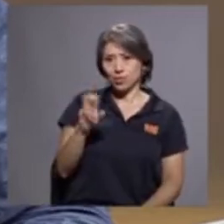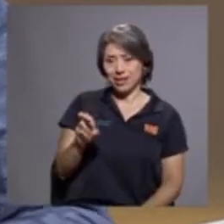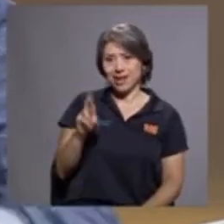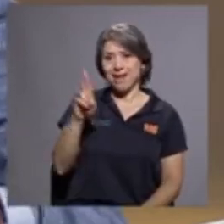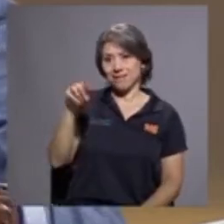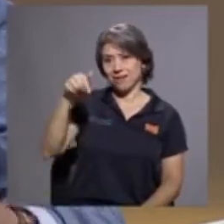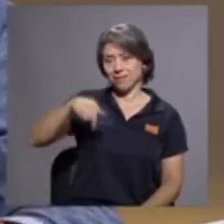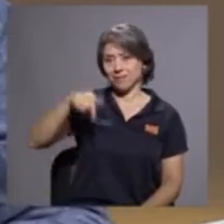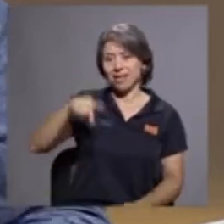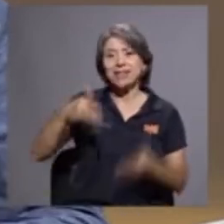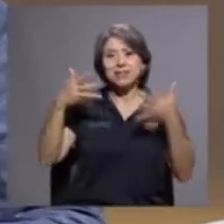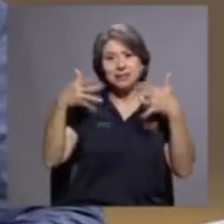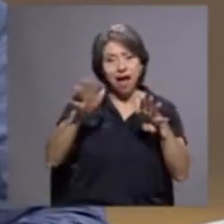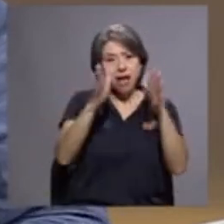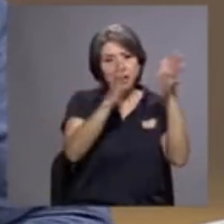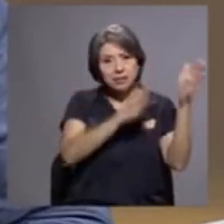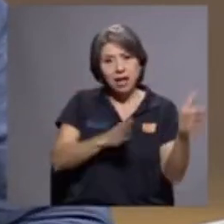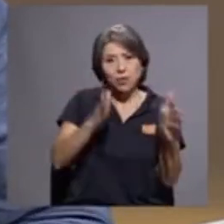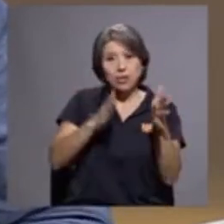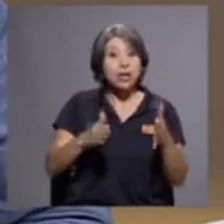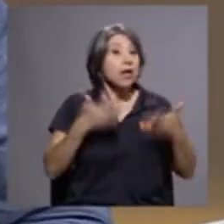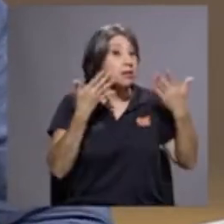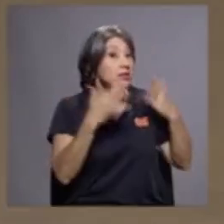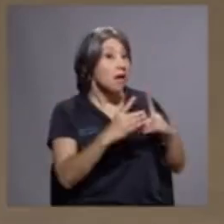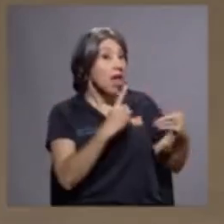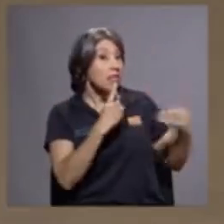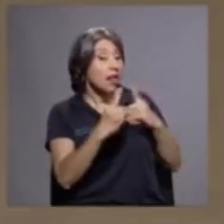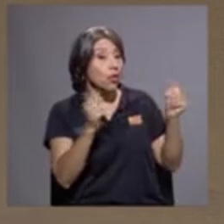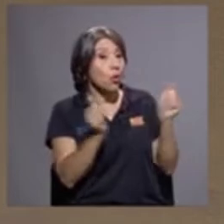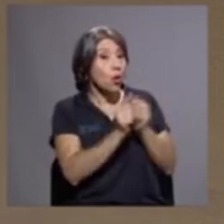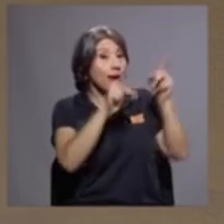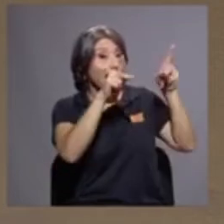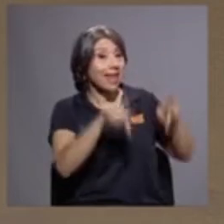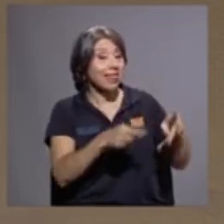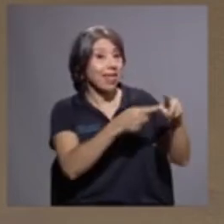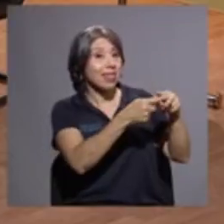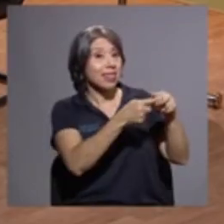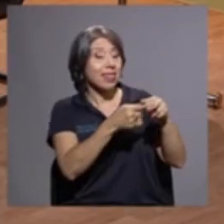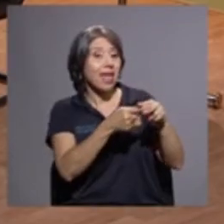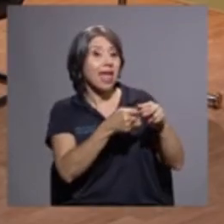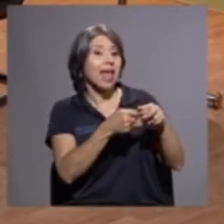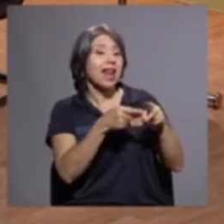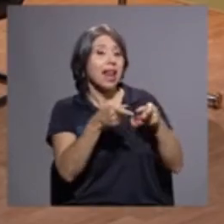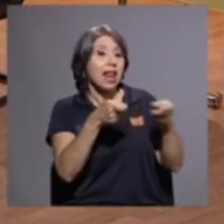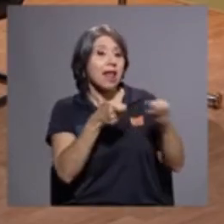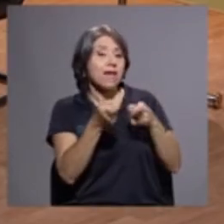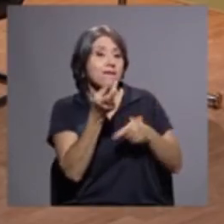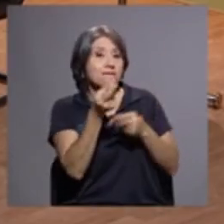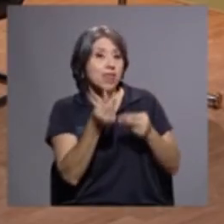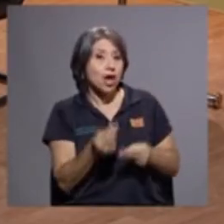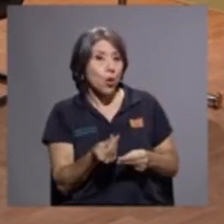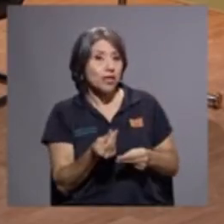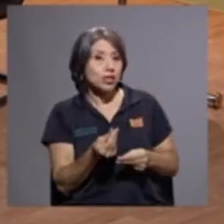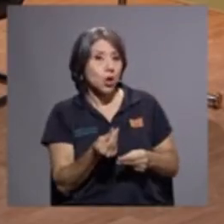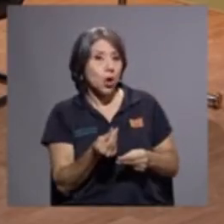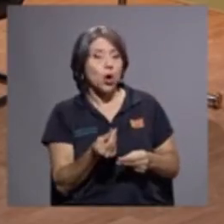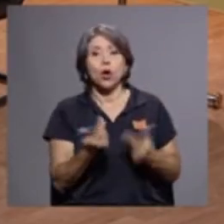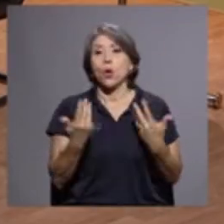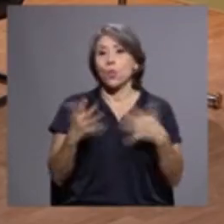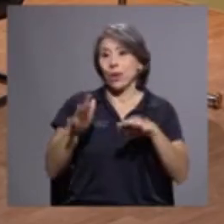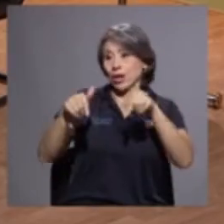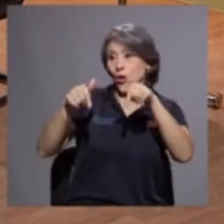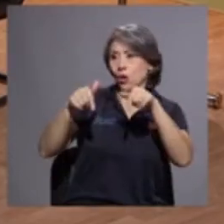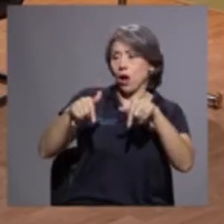este, ya se ha organizado. ¿Ha entrado en diálogo con la gente del FIDA y comiso? Bueno, justamente hoy entramos en,